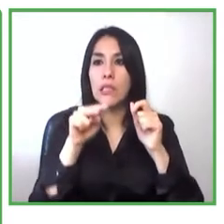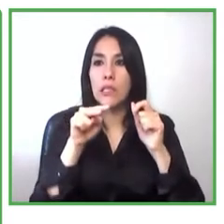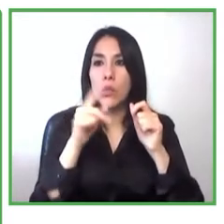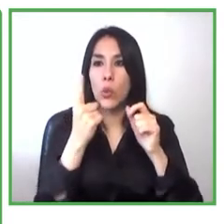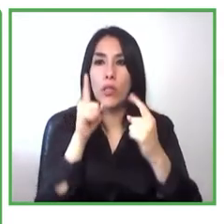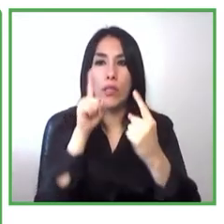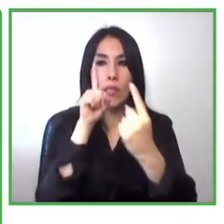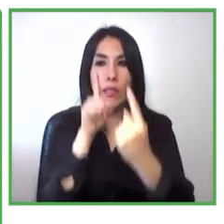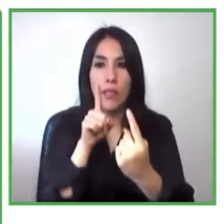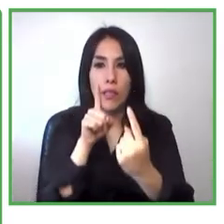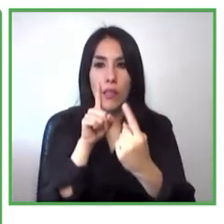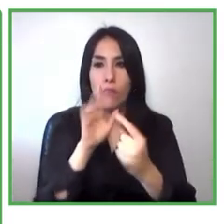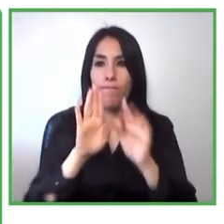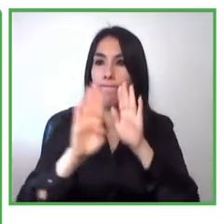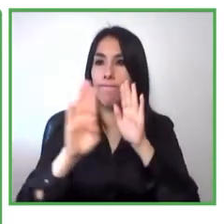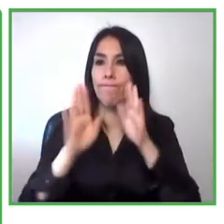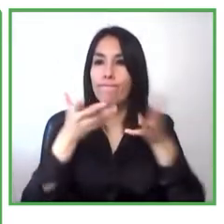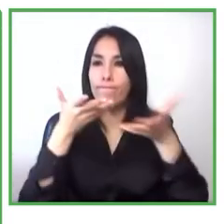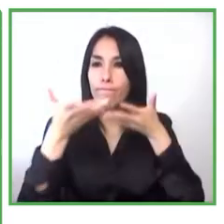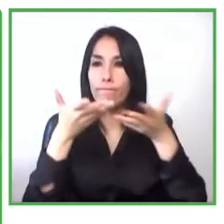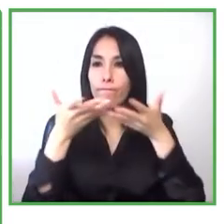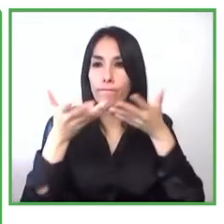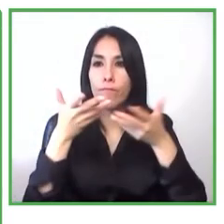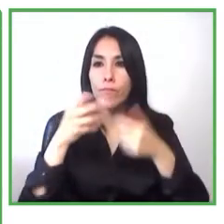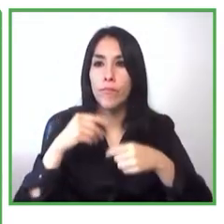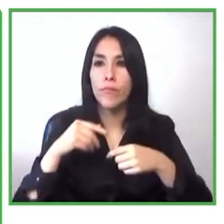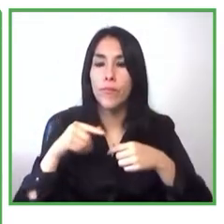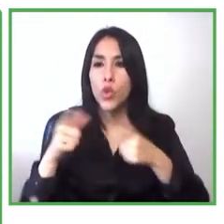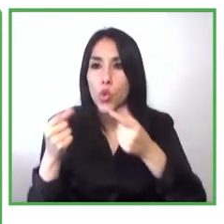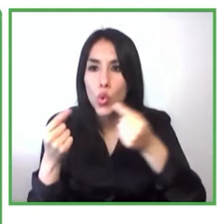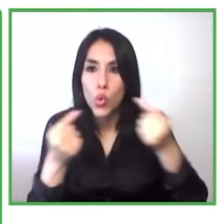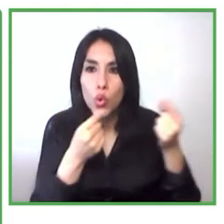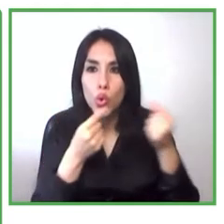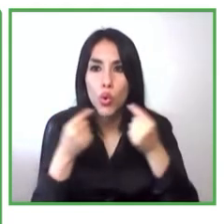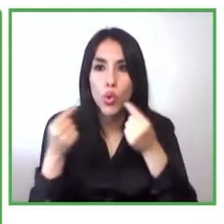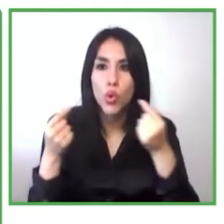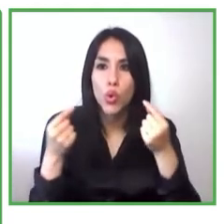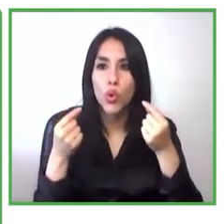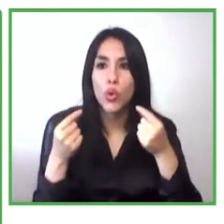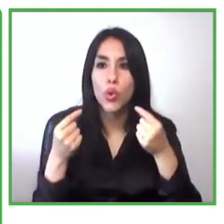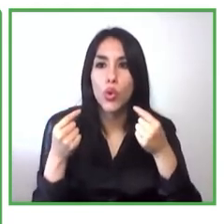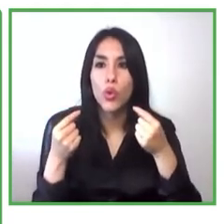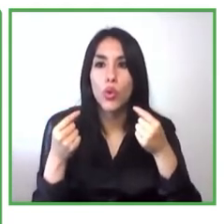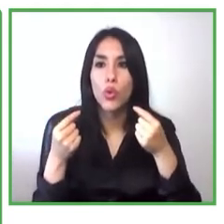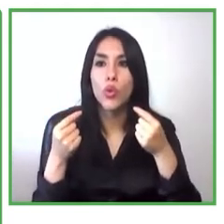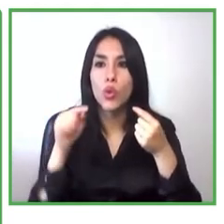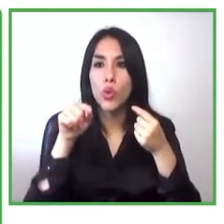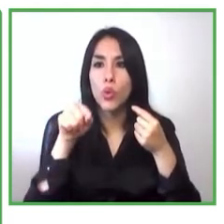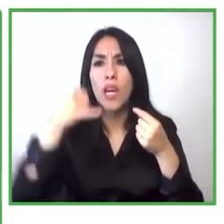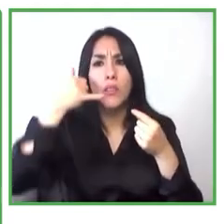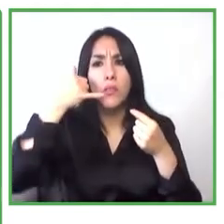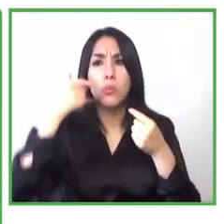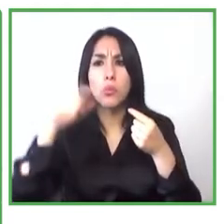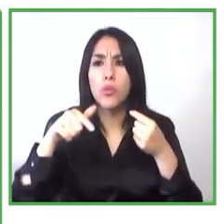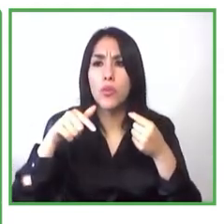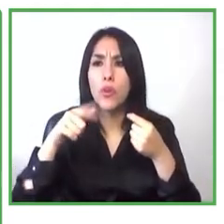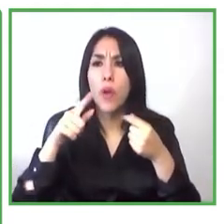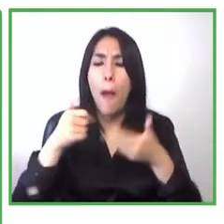una aplicación móvil que puede ayudar a las personas con discapacidad